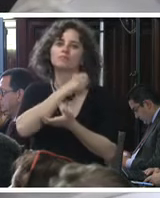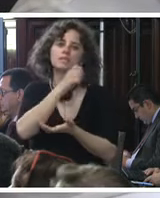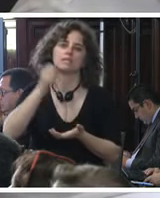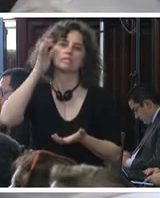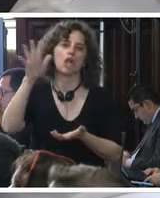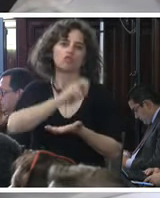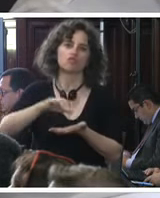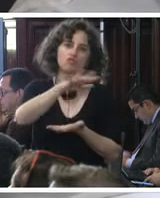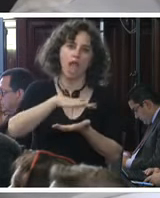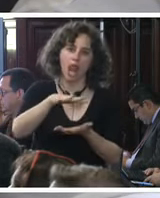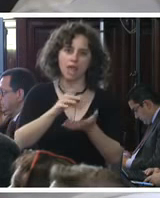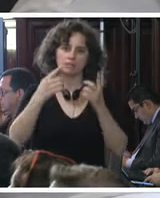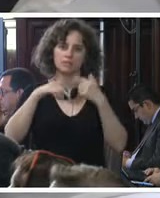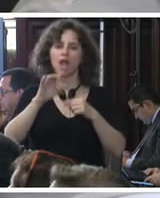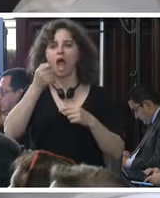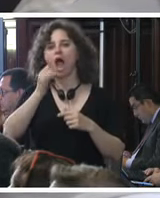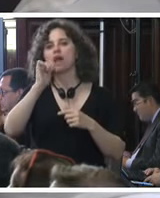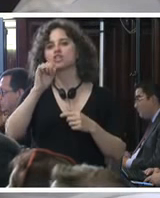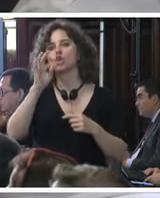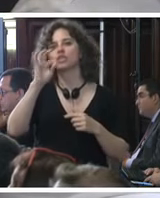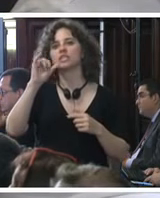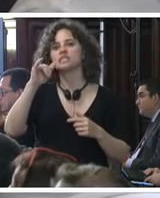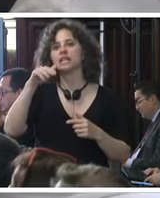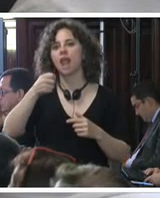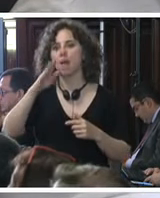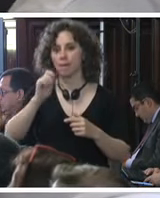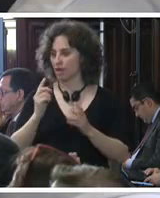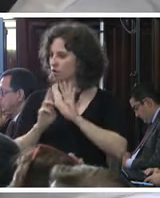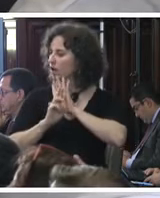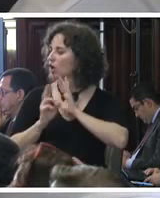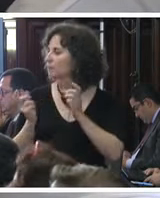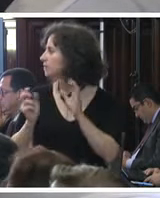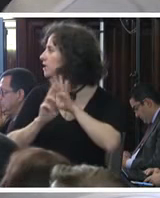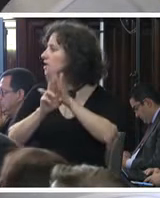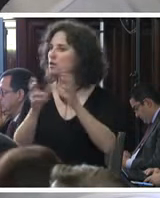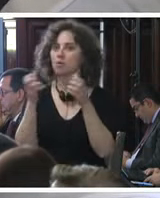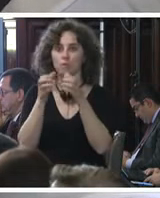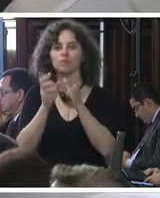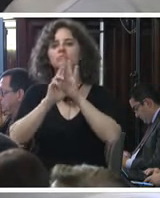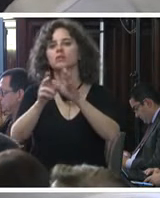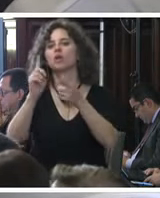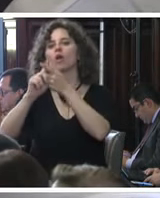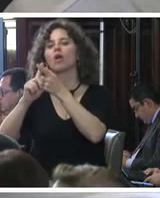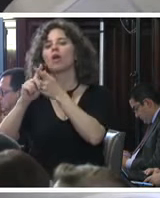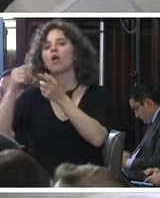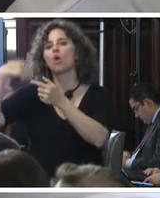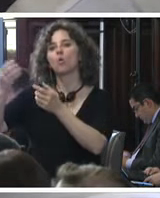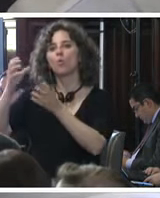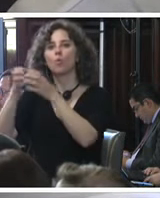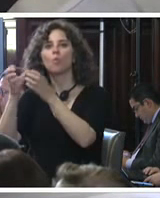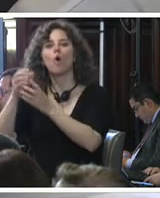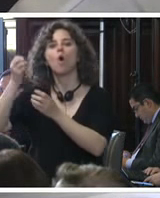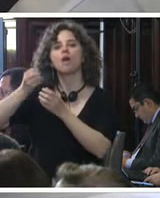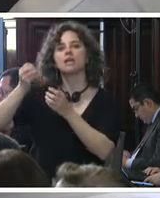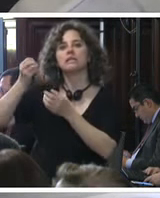que Fundar la organización que represento coordinó junto con un grupo interdisciplinario de expertos en temas de